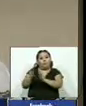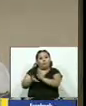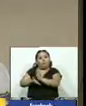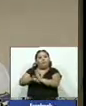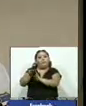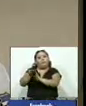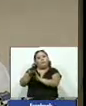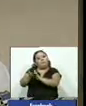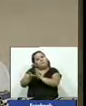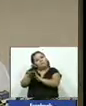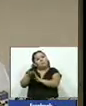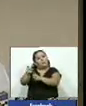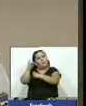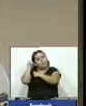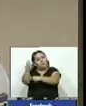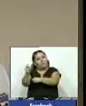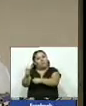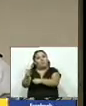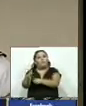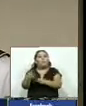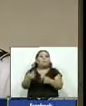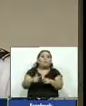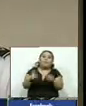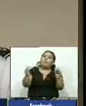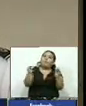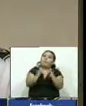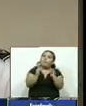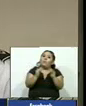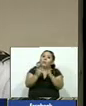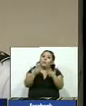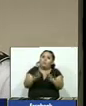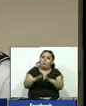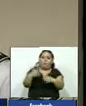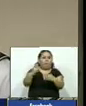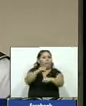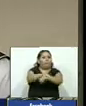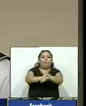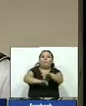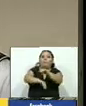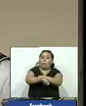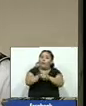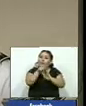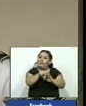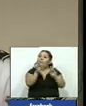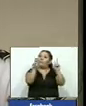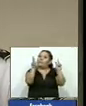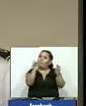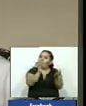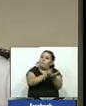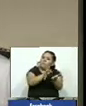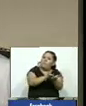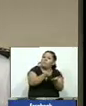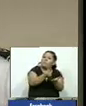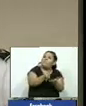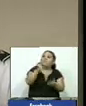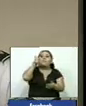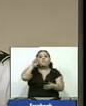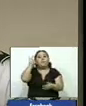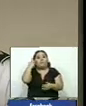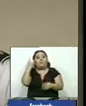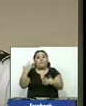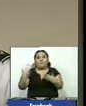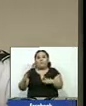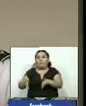en las denuncias pero también hay un incremento en las capturas por el delito de extorsión eso quiere decir que tanto